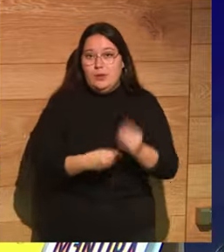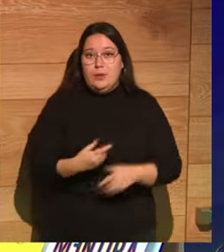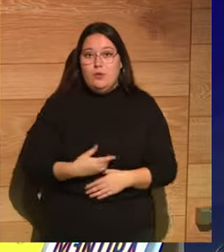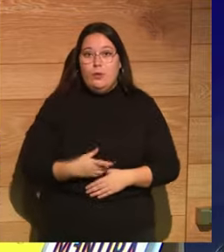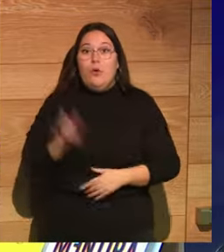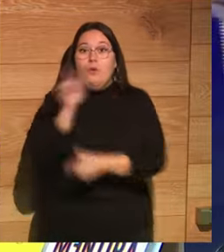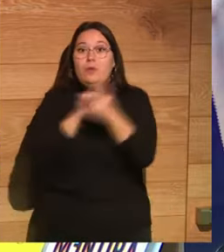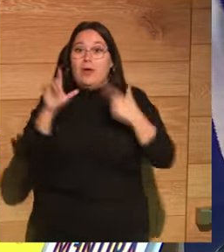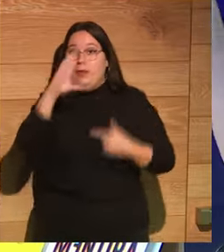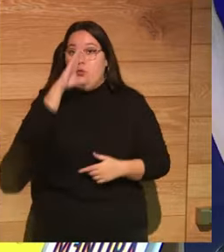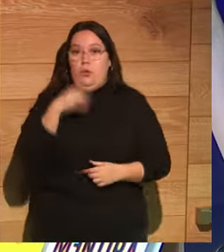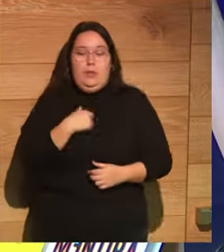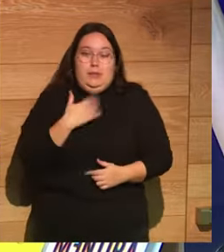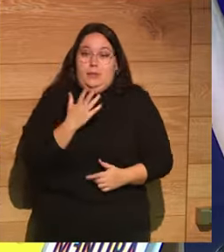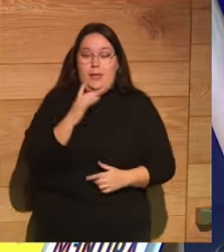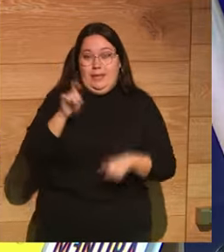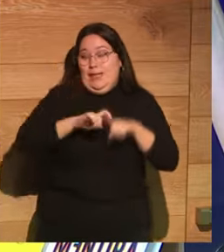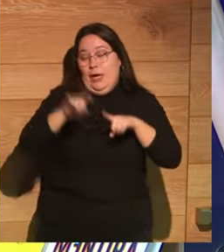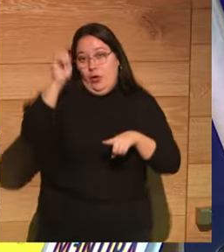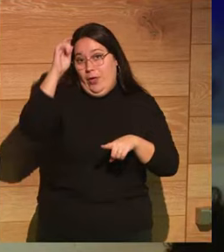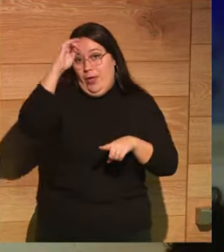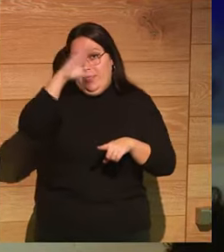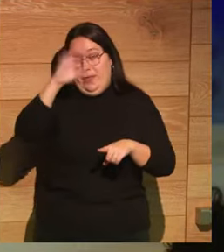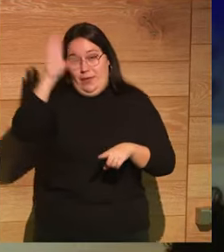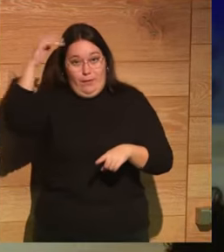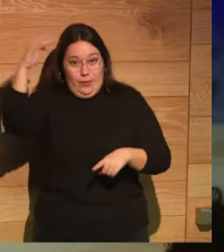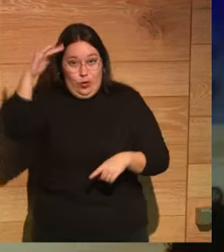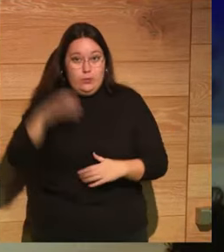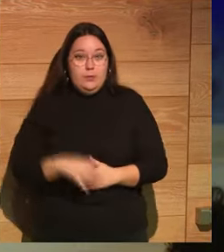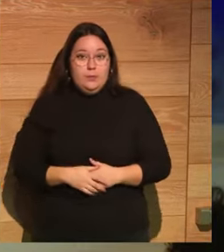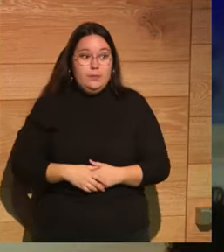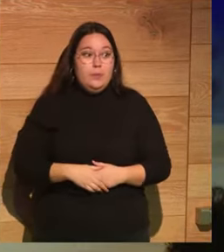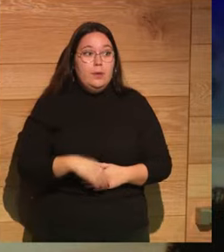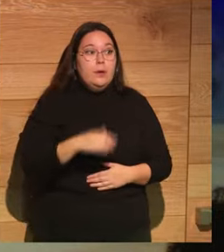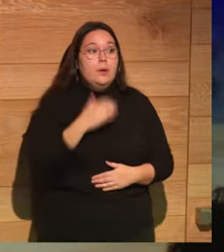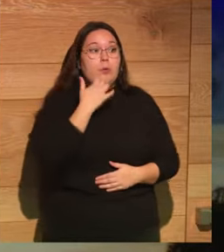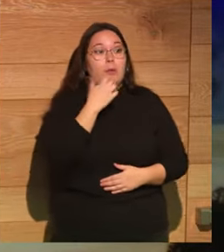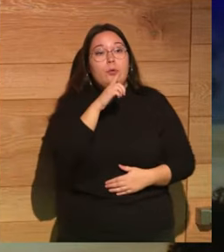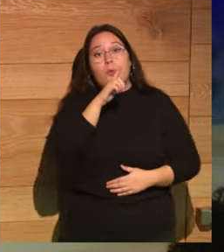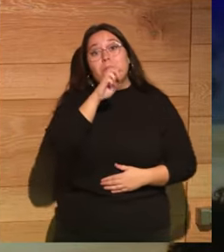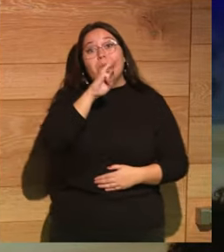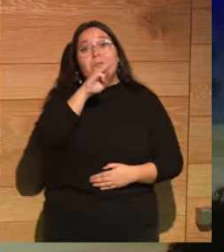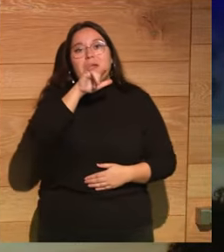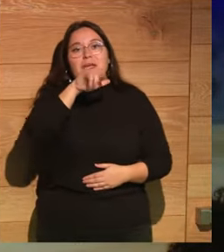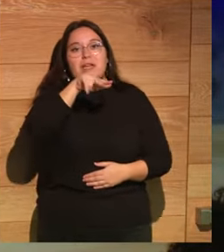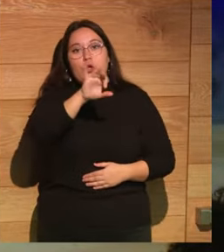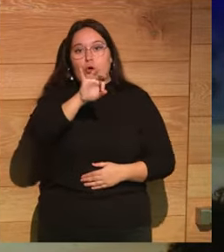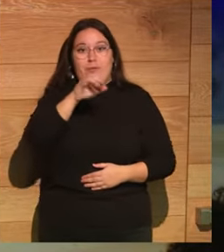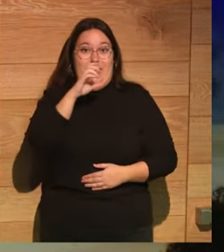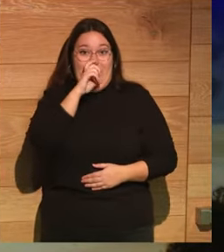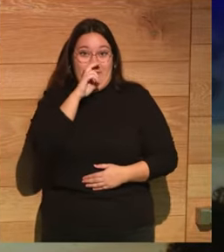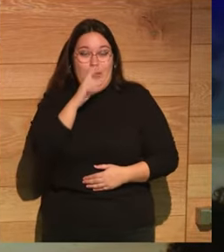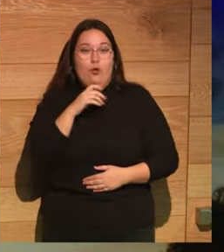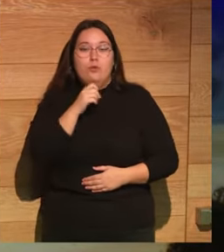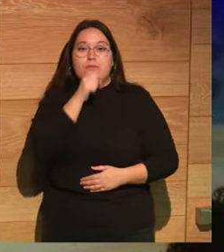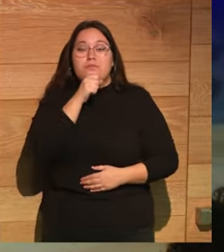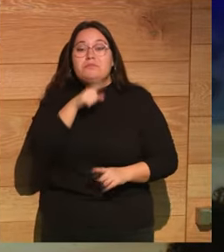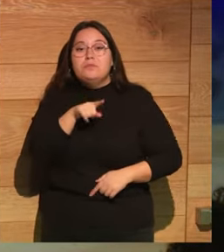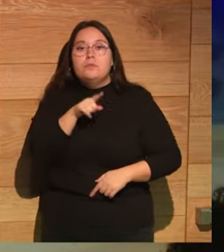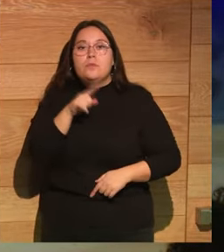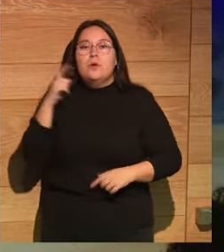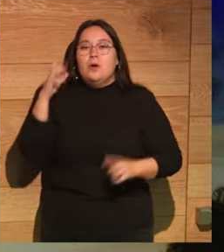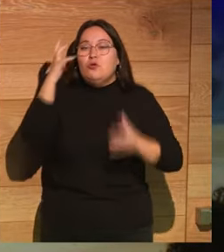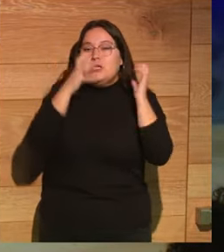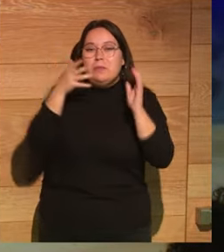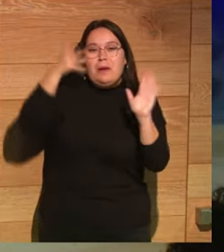a la luna entra en el género de la ciencia ficción totalmente sí pero claro por ejemplo Plinio el Viejo en la historia natural describe unos animales